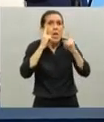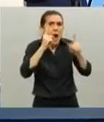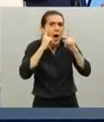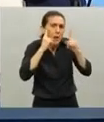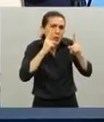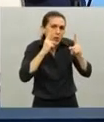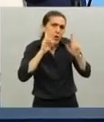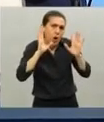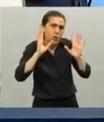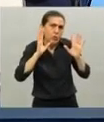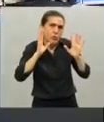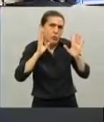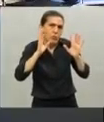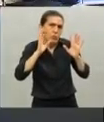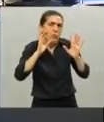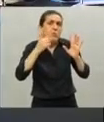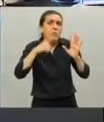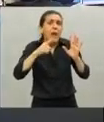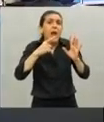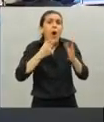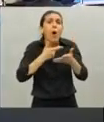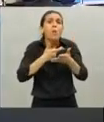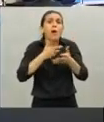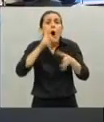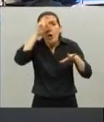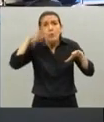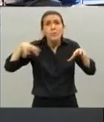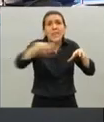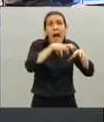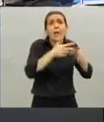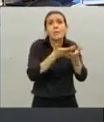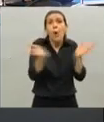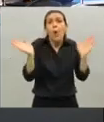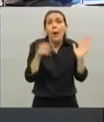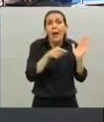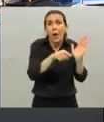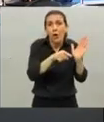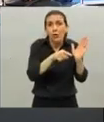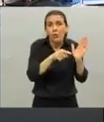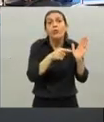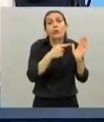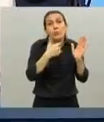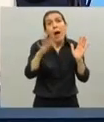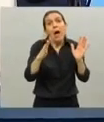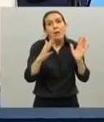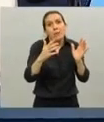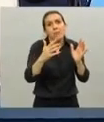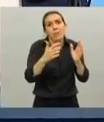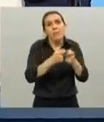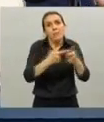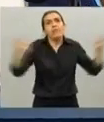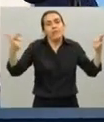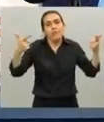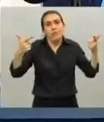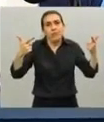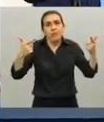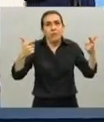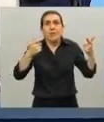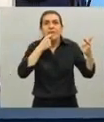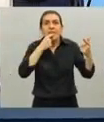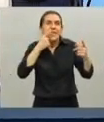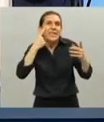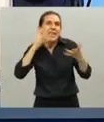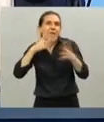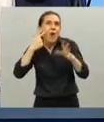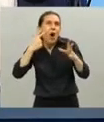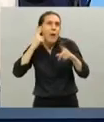la provincia de Buenos Aires pero bueno el sistema público es lo más significativo en la provincia si sumamos todos los